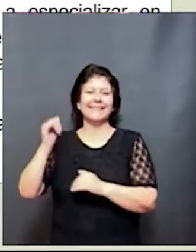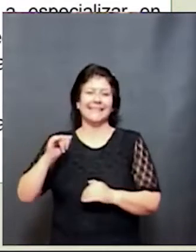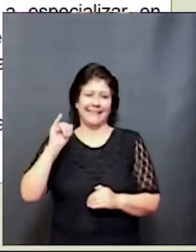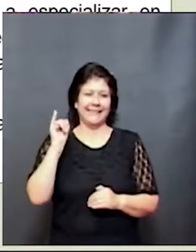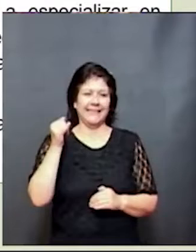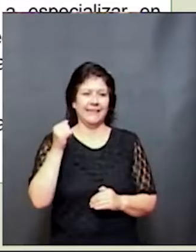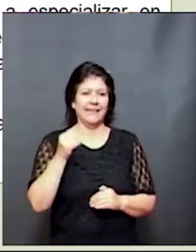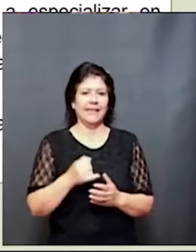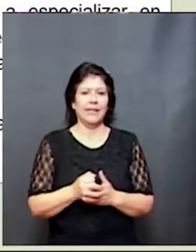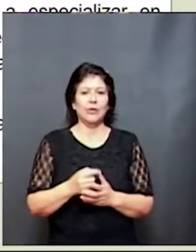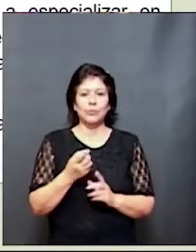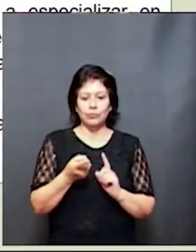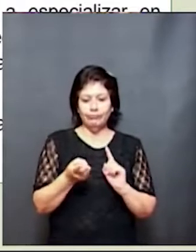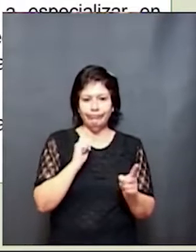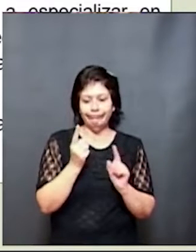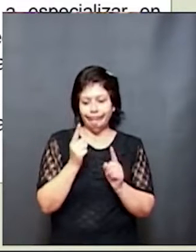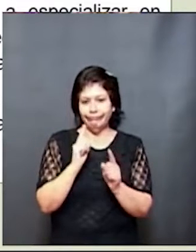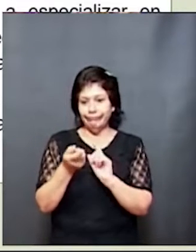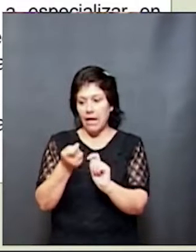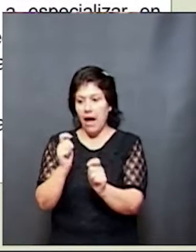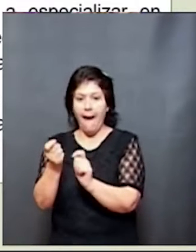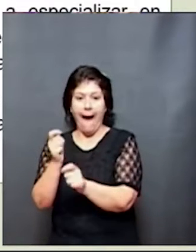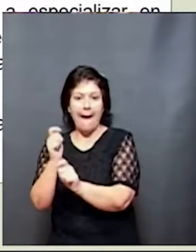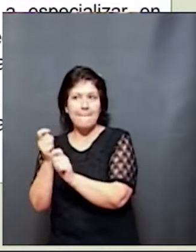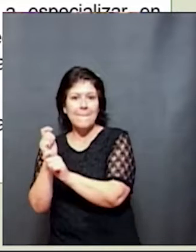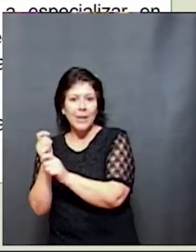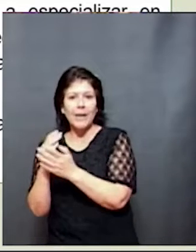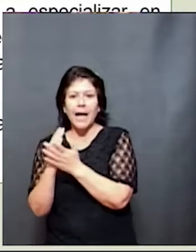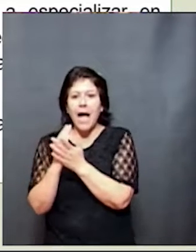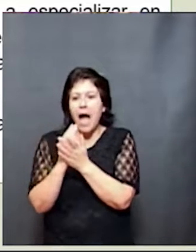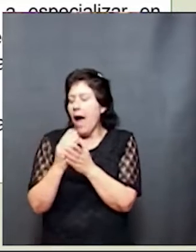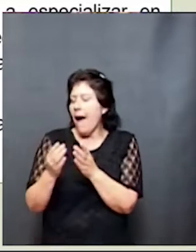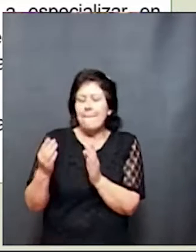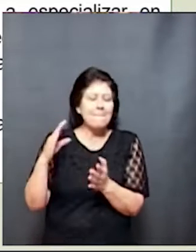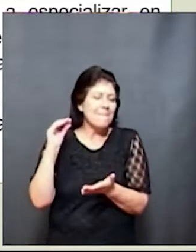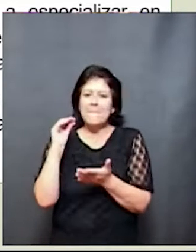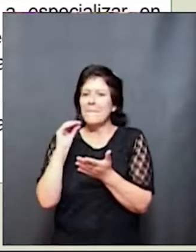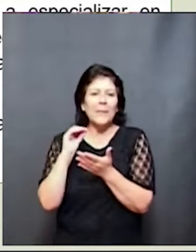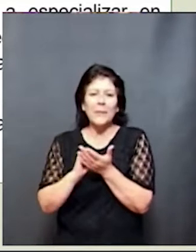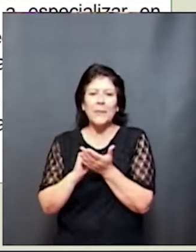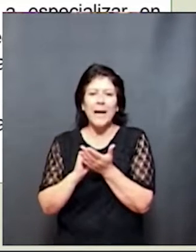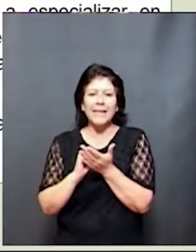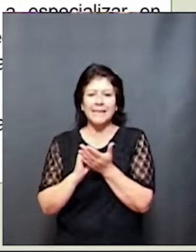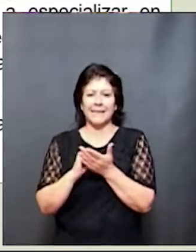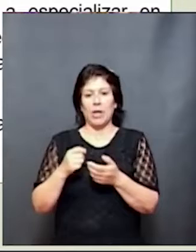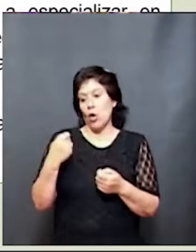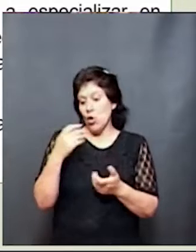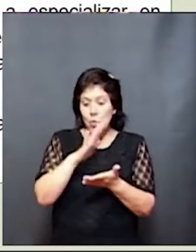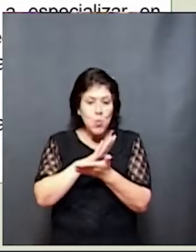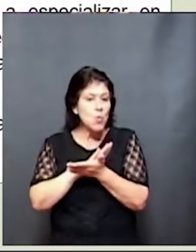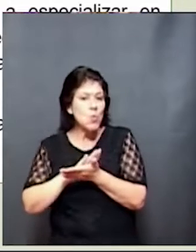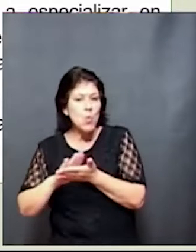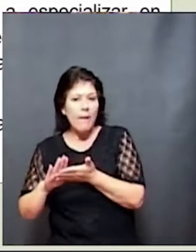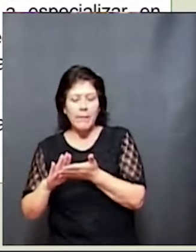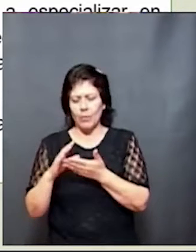reciclar funciones cognitivas para poder aumentar, por ejemplo, una habilidad, lograr una habilidad nueva, como puede ser la